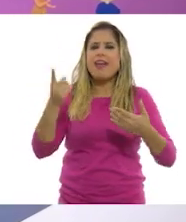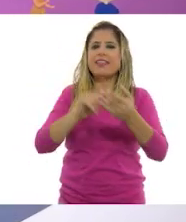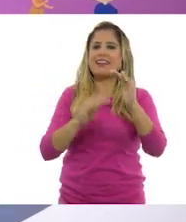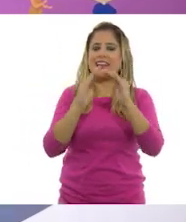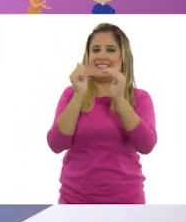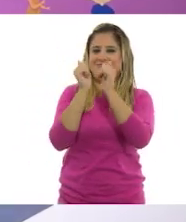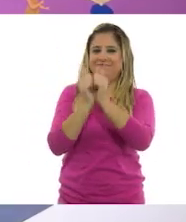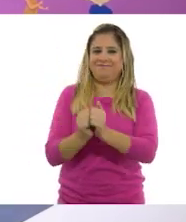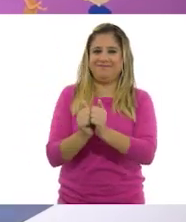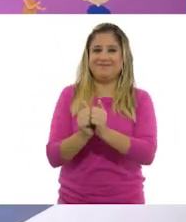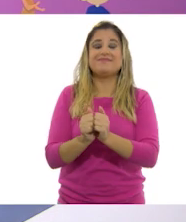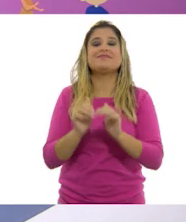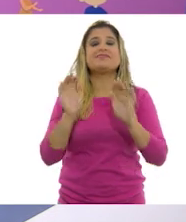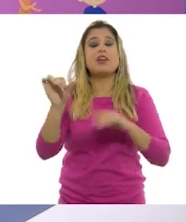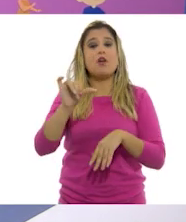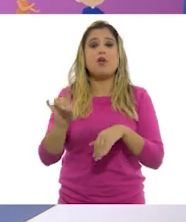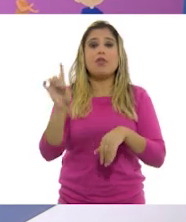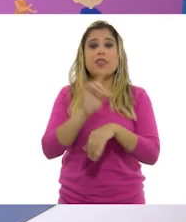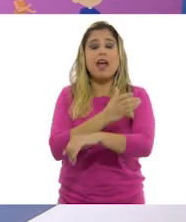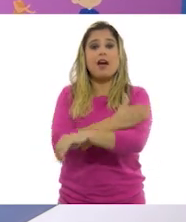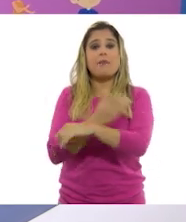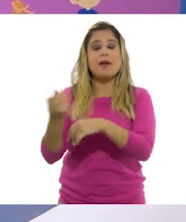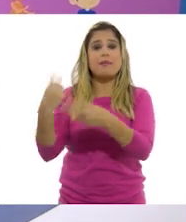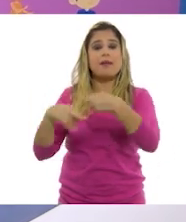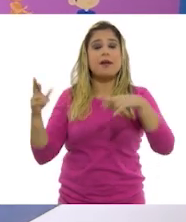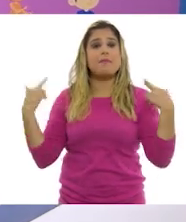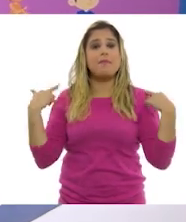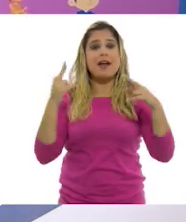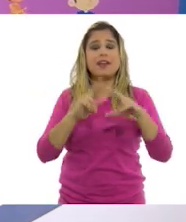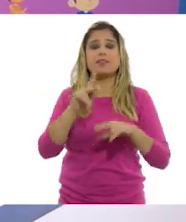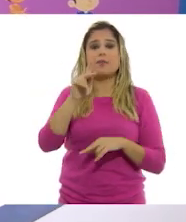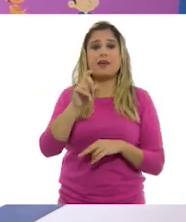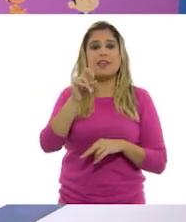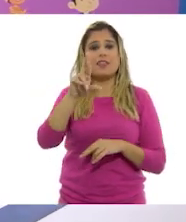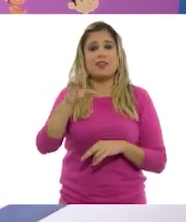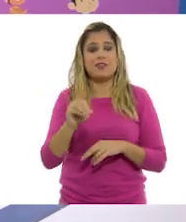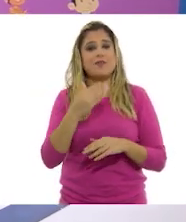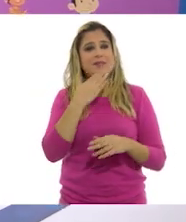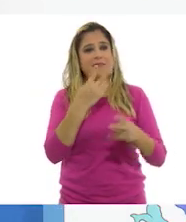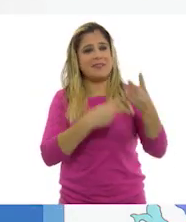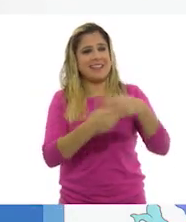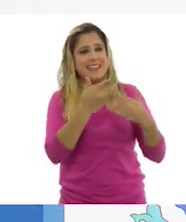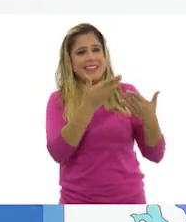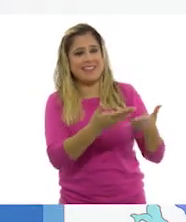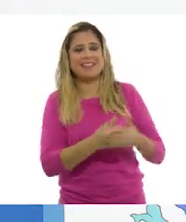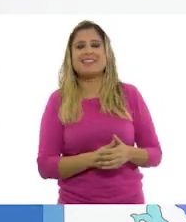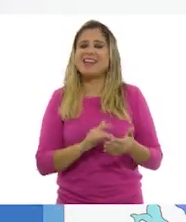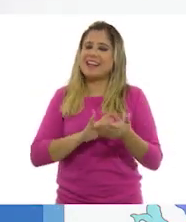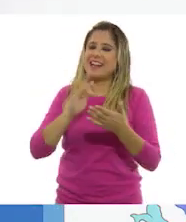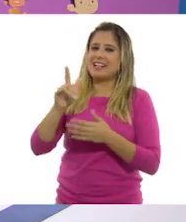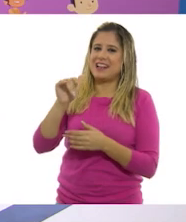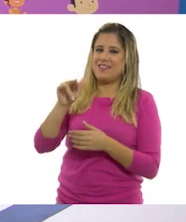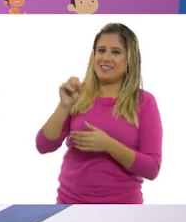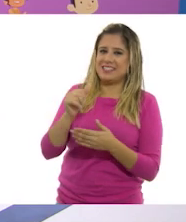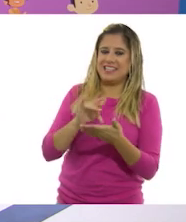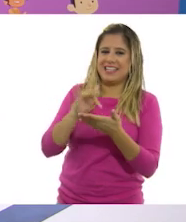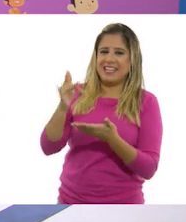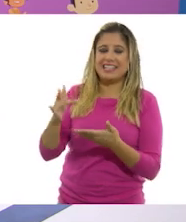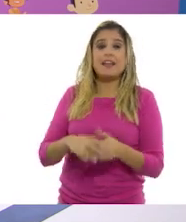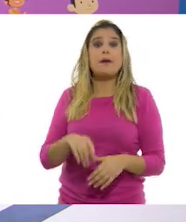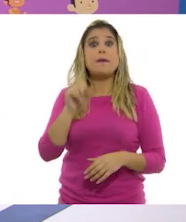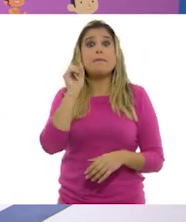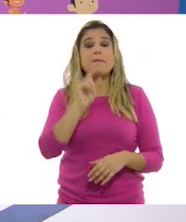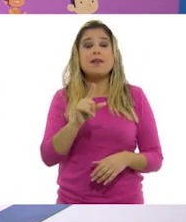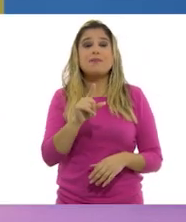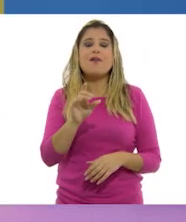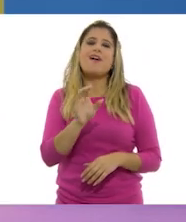hogares. Y el día de hoy nos acompaña el maestro Pedro Benítez. Maestro, bienvenido. Muchas gracias, Lauriza. Y también a